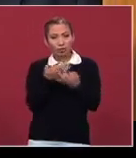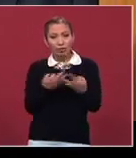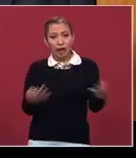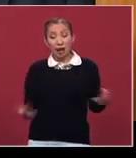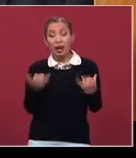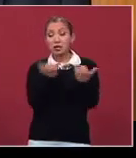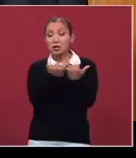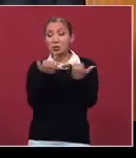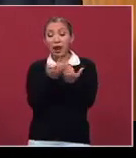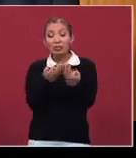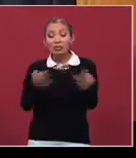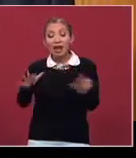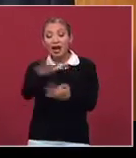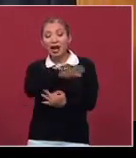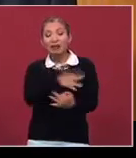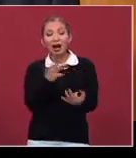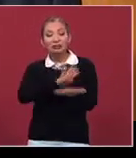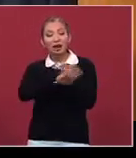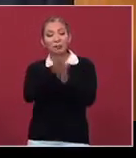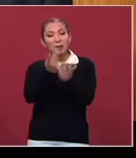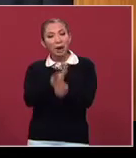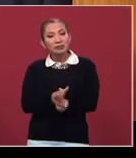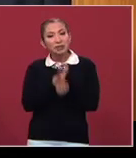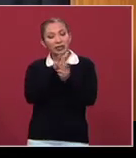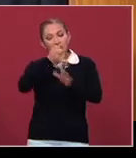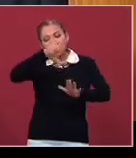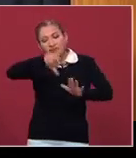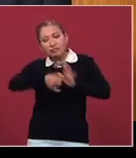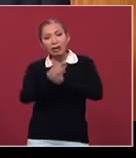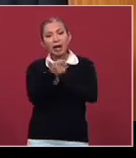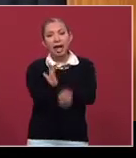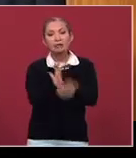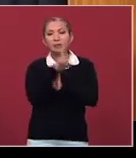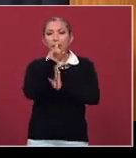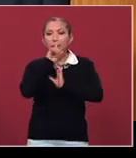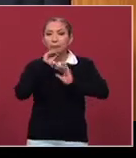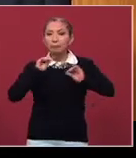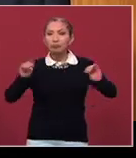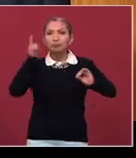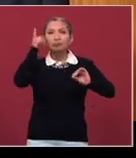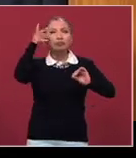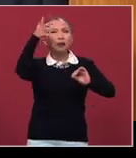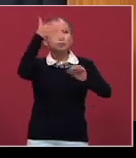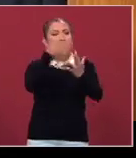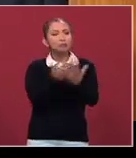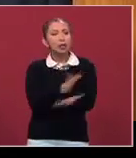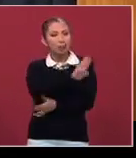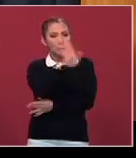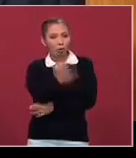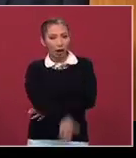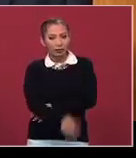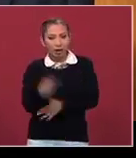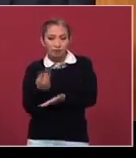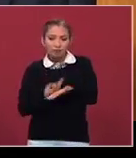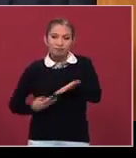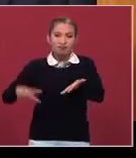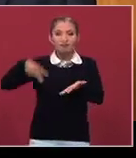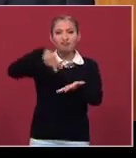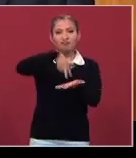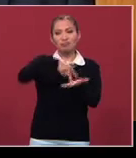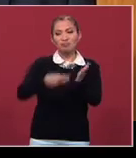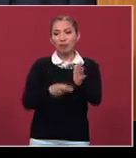Como ella, está hecho de paciencia y fecundidad, de silencio y esperanza, de muerte y resurrección.